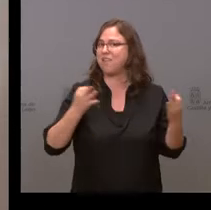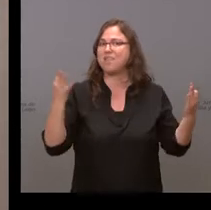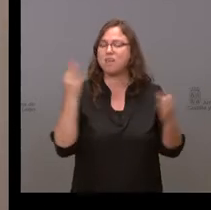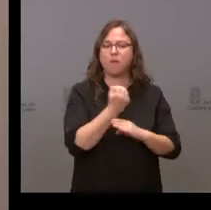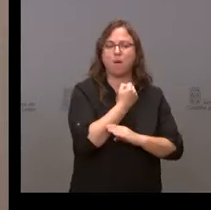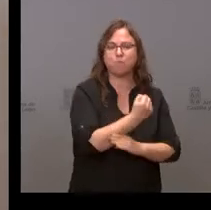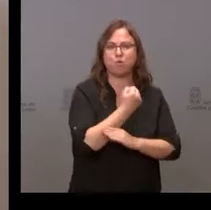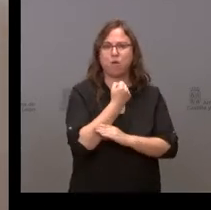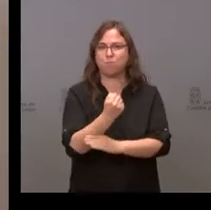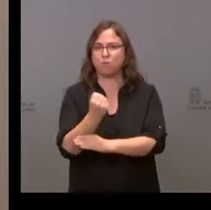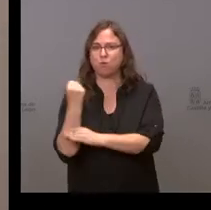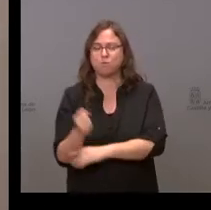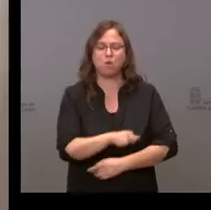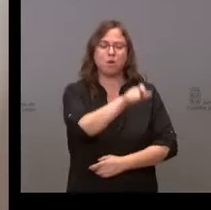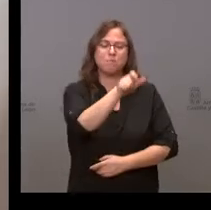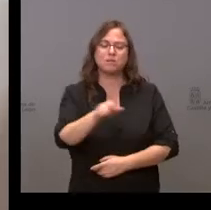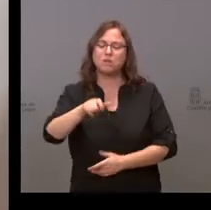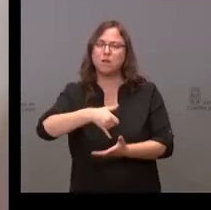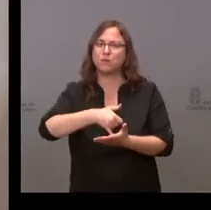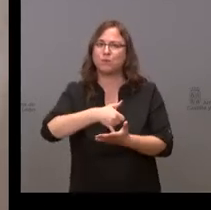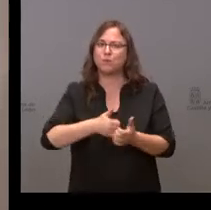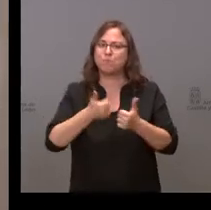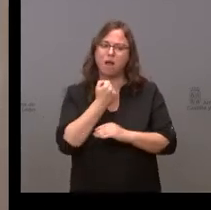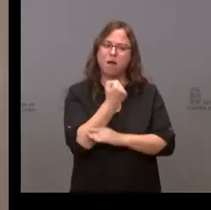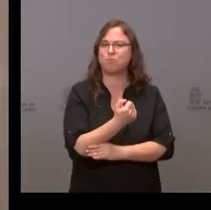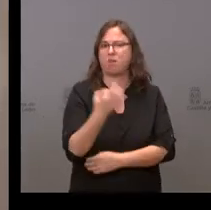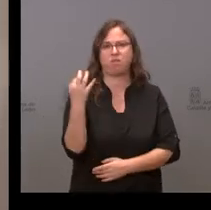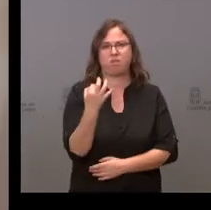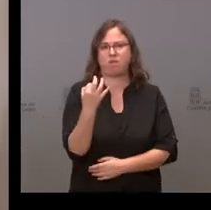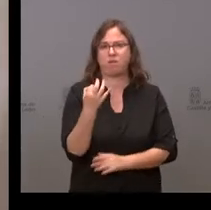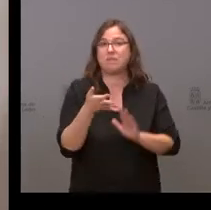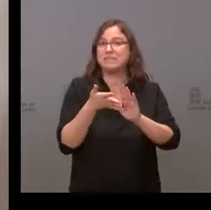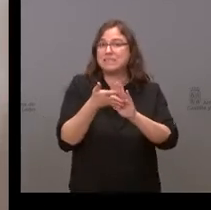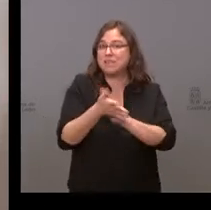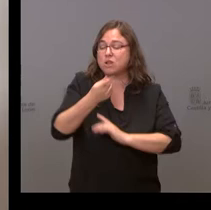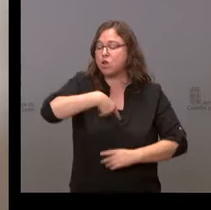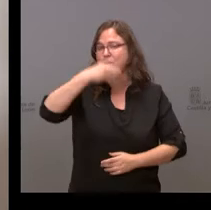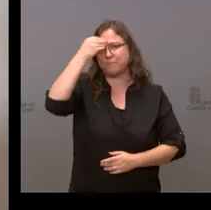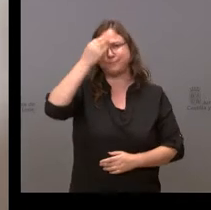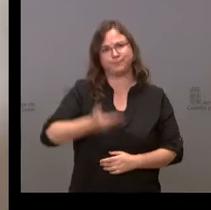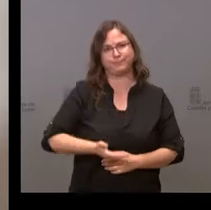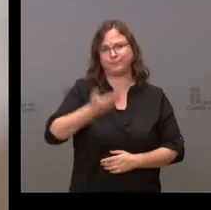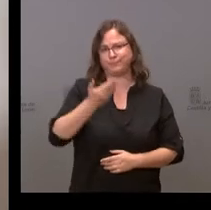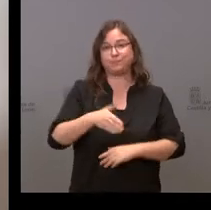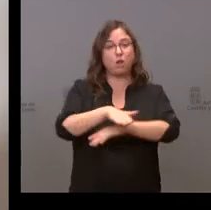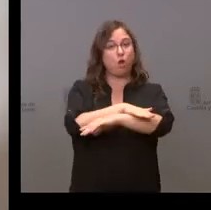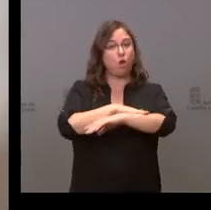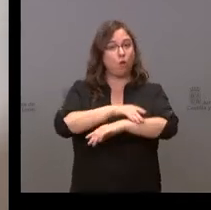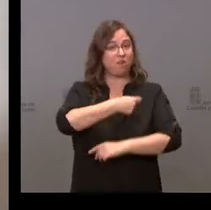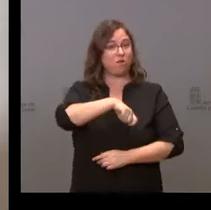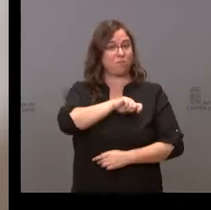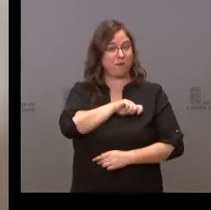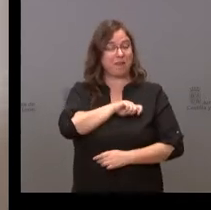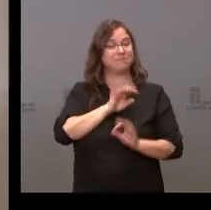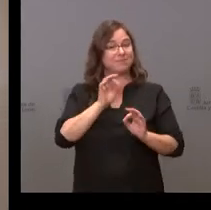necesitan, que son más vulnerables. Por tanto, consideramos vital, crucial que el Gobierno de España para el año que viene